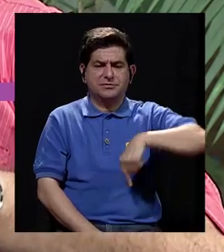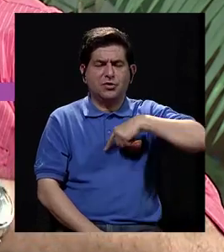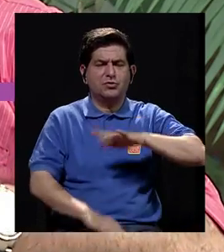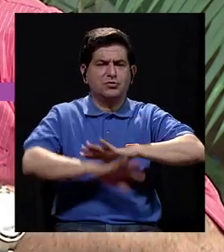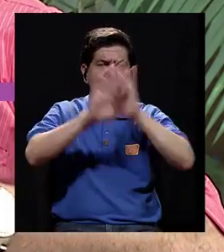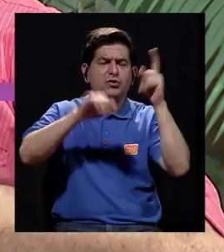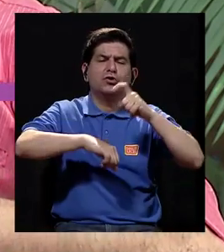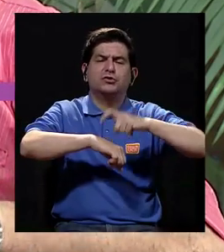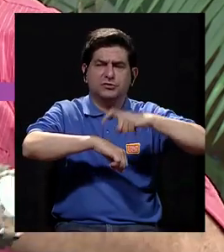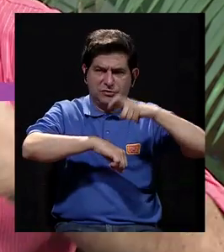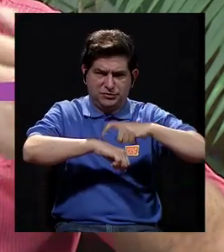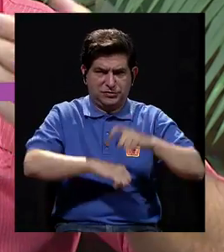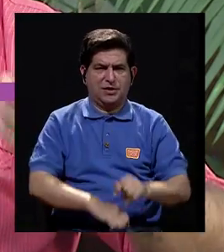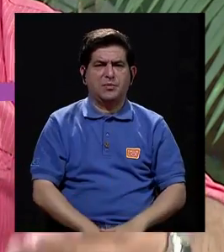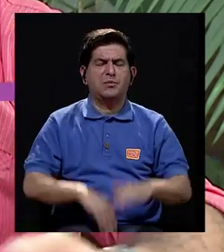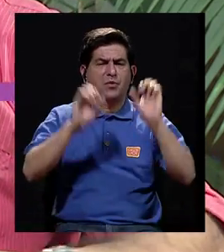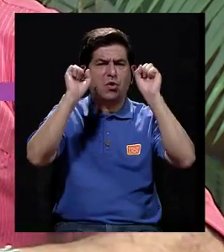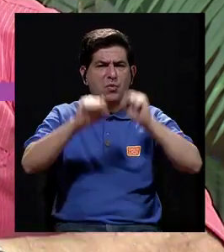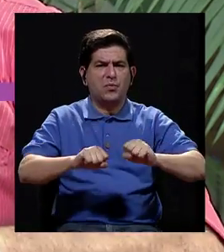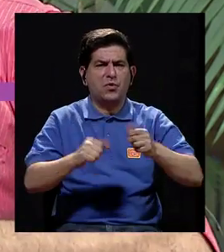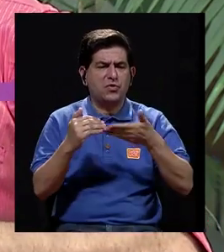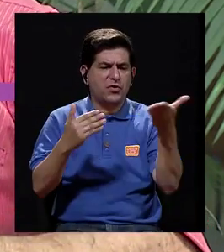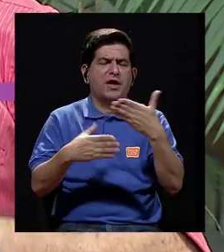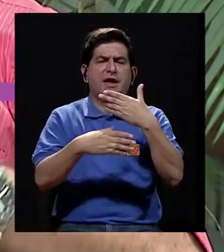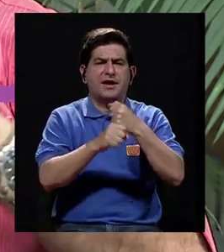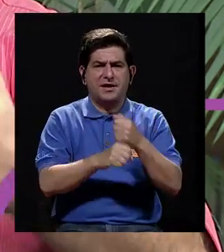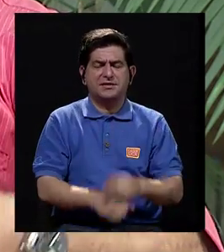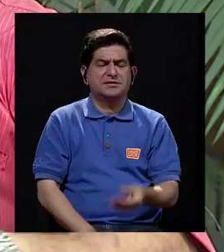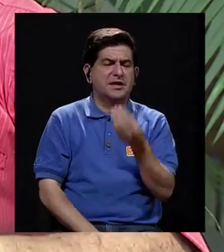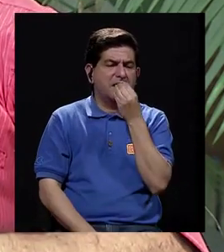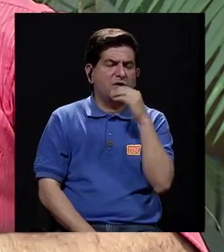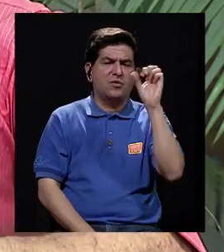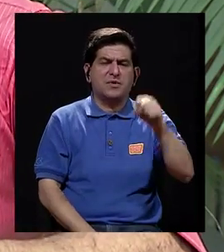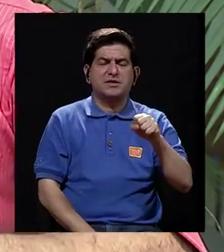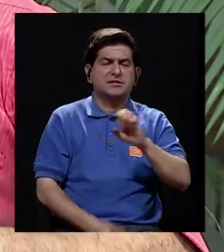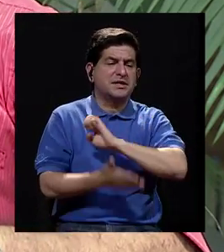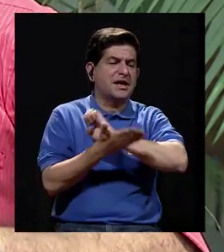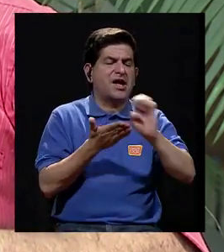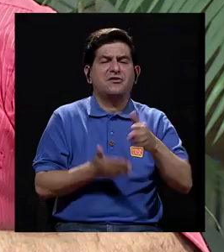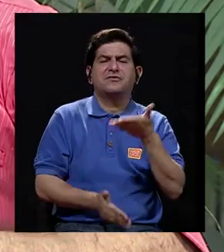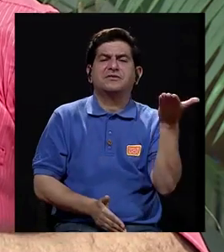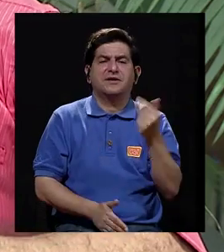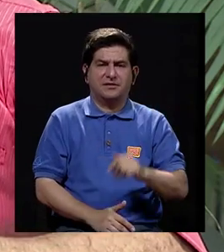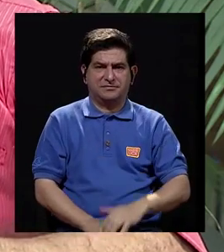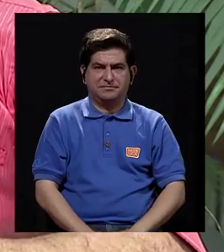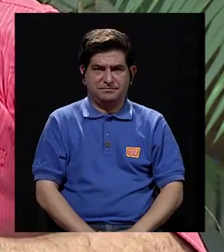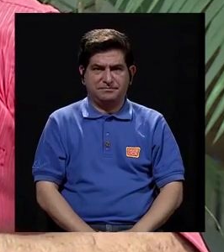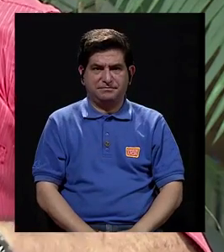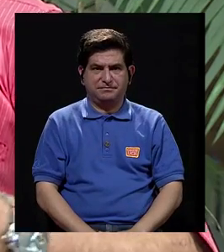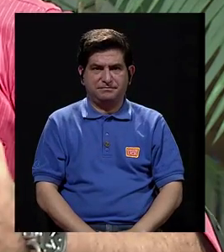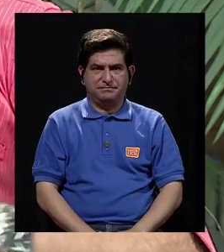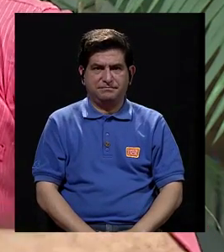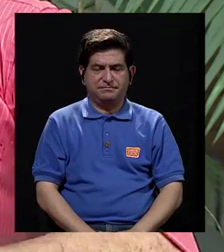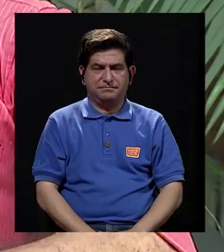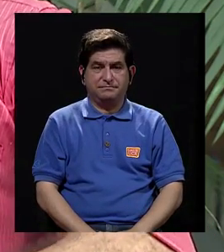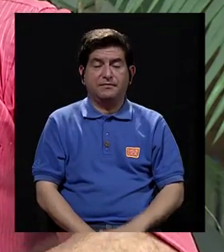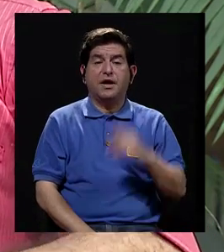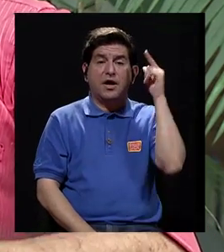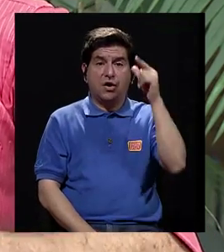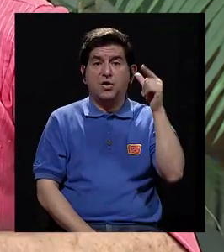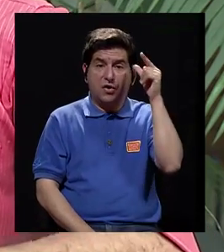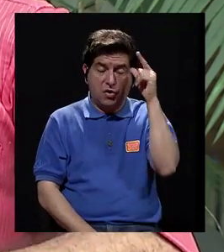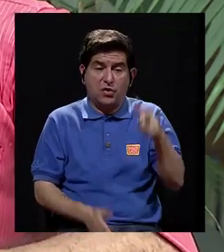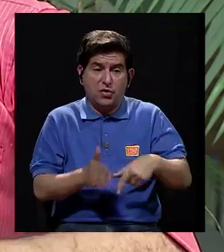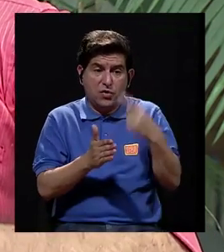dejamos claro los periodos, cada cuánto se puede hacer ciertas cosas, qué se puede comer, qué es mejor evitar. Y pues,